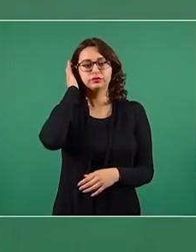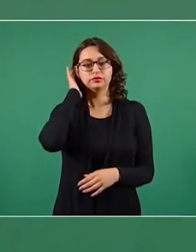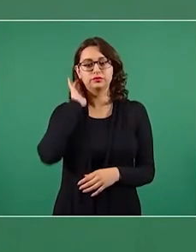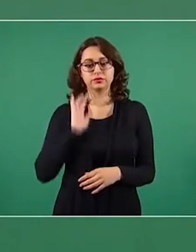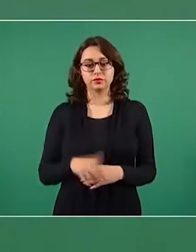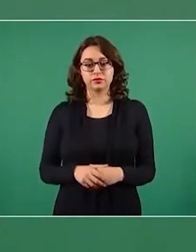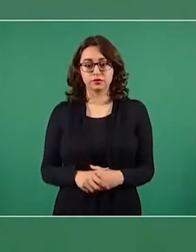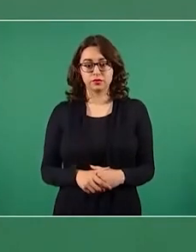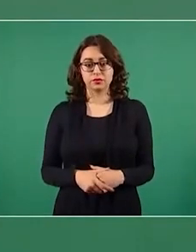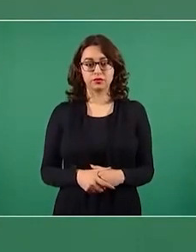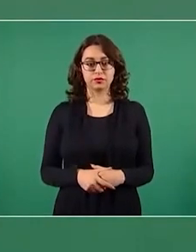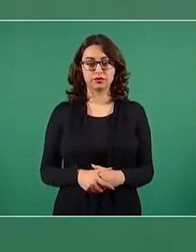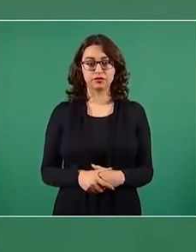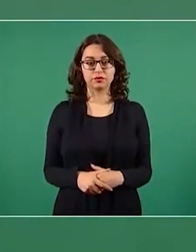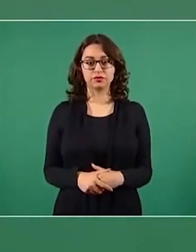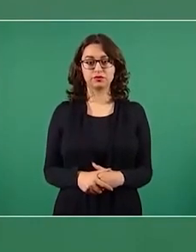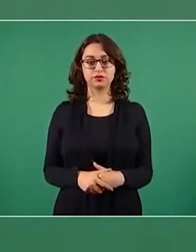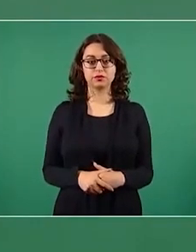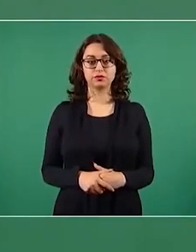de la oposición